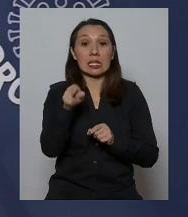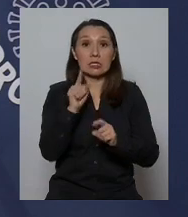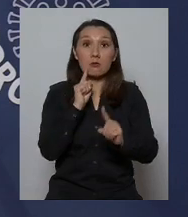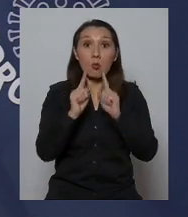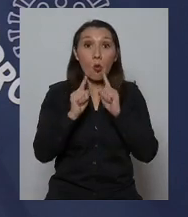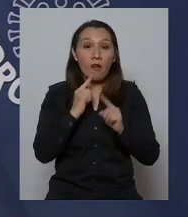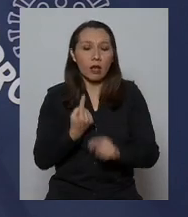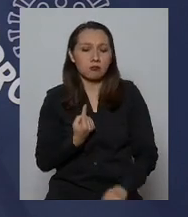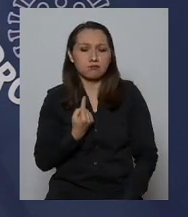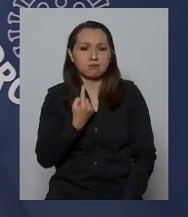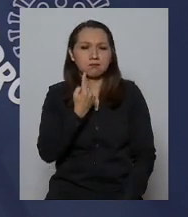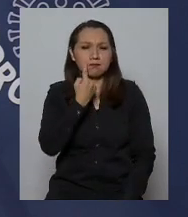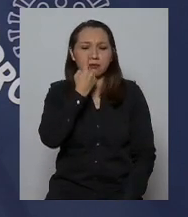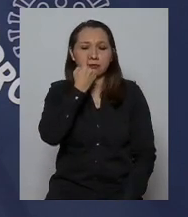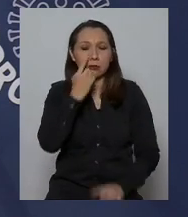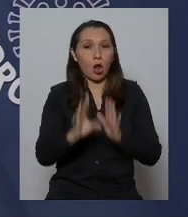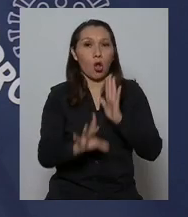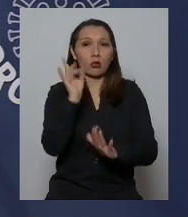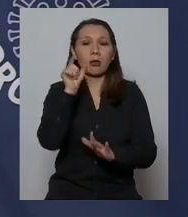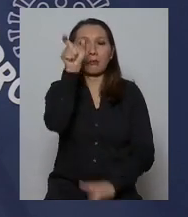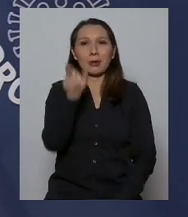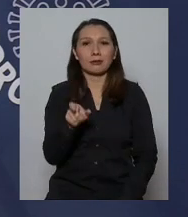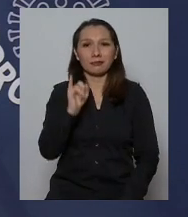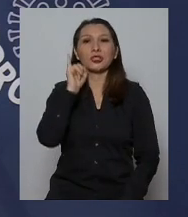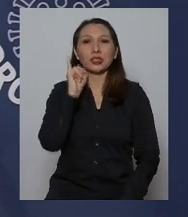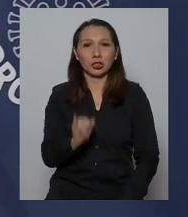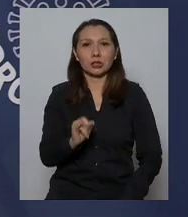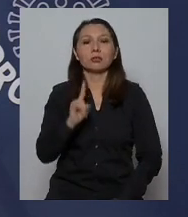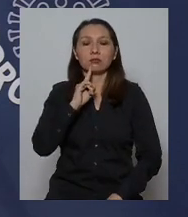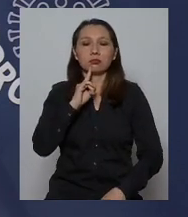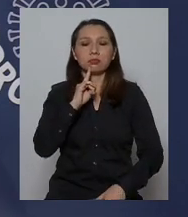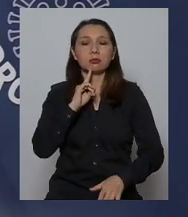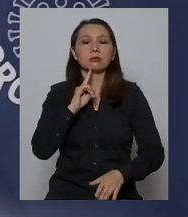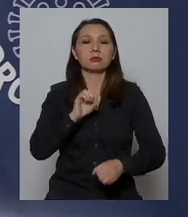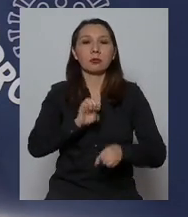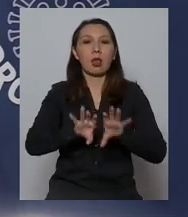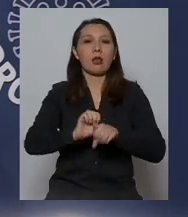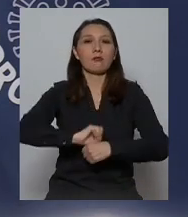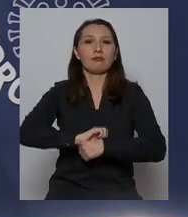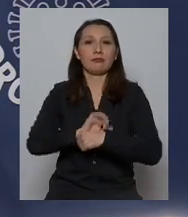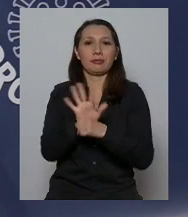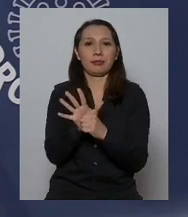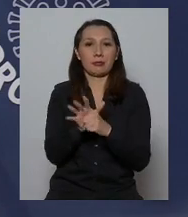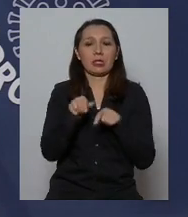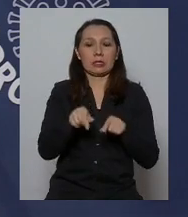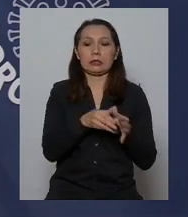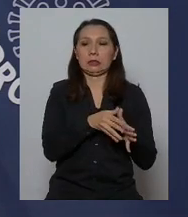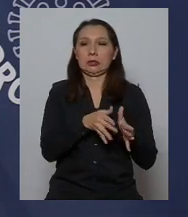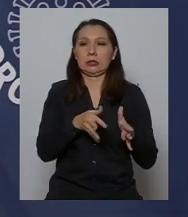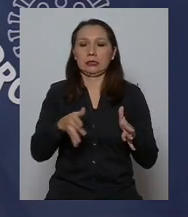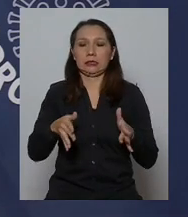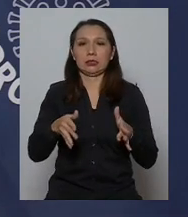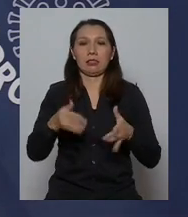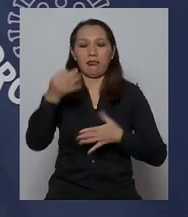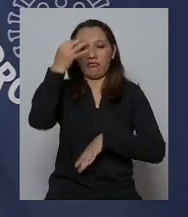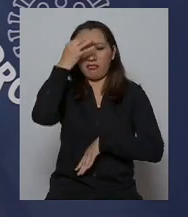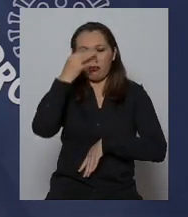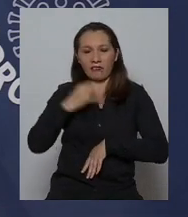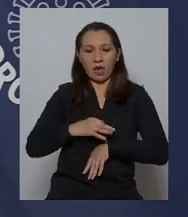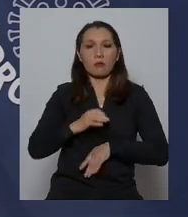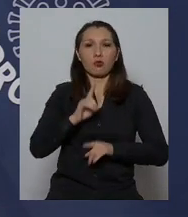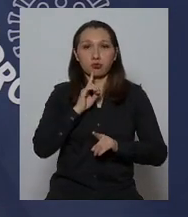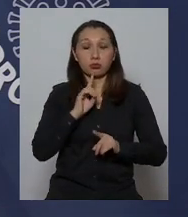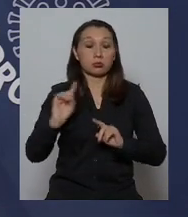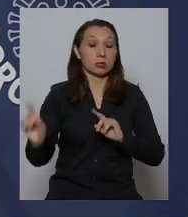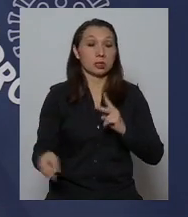examen afirmamos que esta persona está cursando, empezando una infección por este coronavirus.